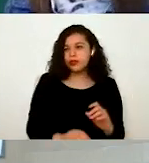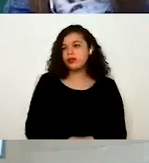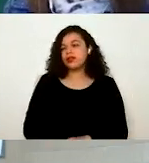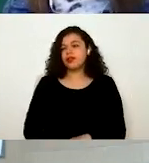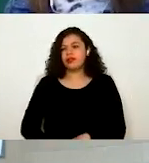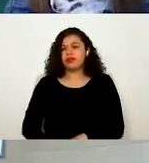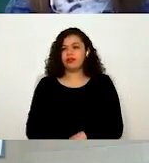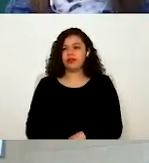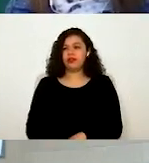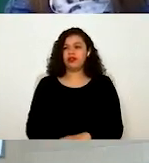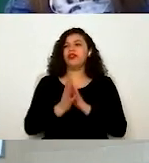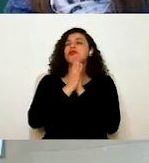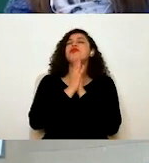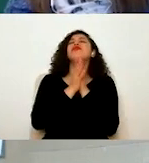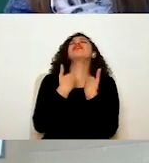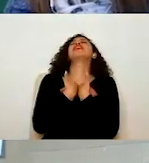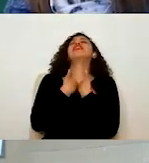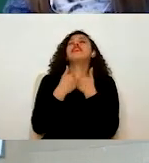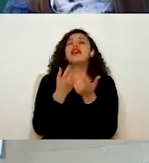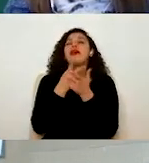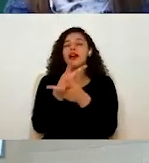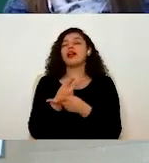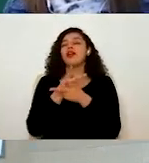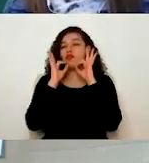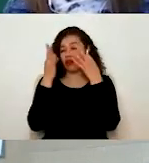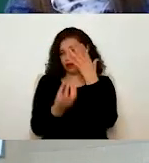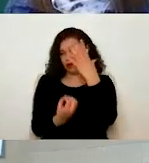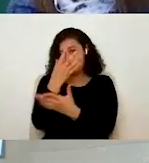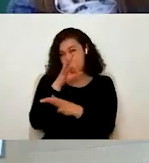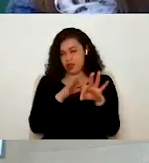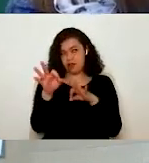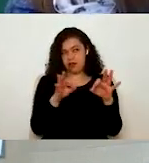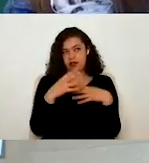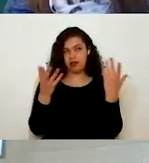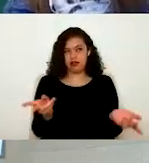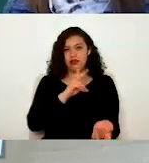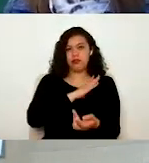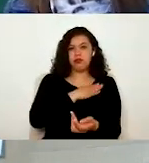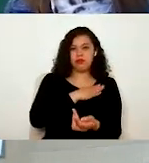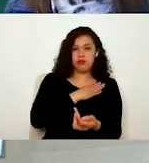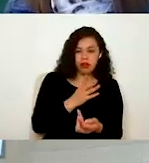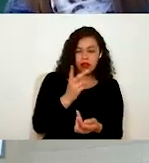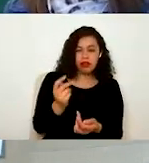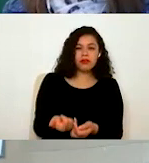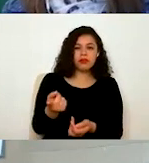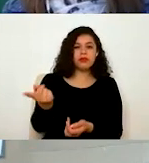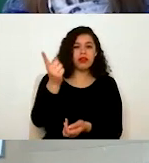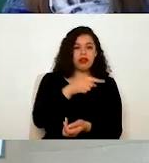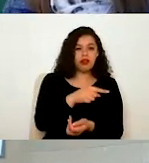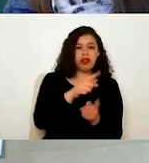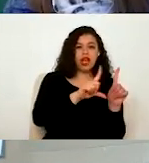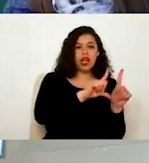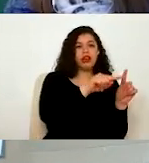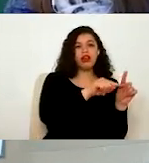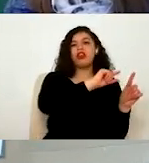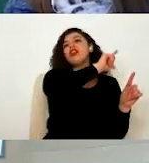pido un poquito de comprensión en esta nueva forma de trabajo. Yo sé que a veces dices, bueno, si de todos me vas a pasar, ¿por qué me pasan primero a mesa? Lo que queremos es